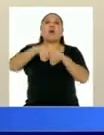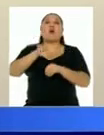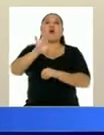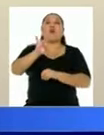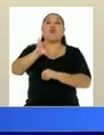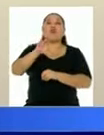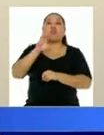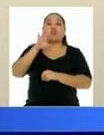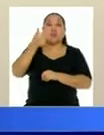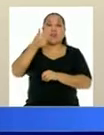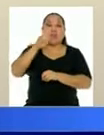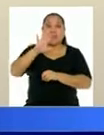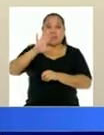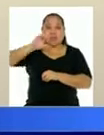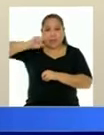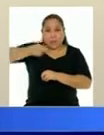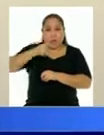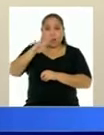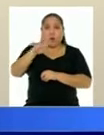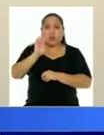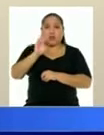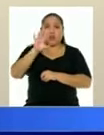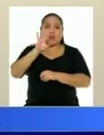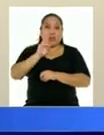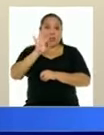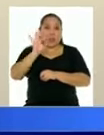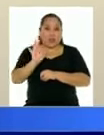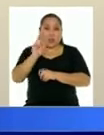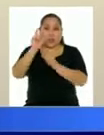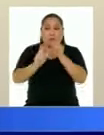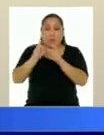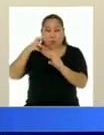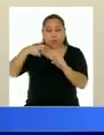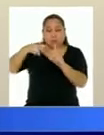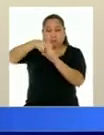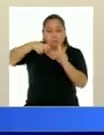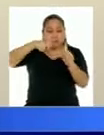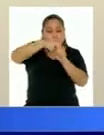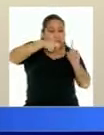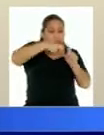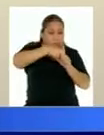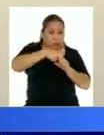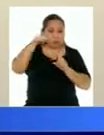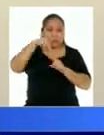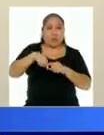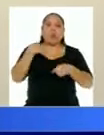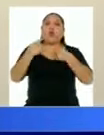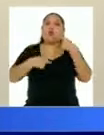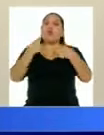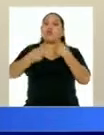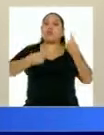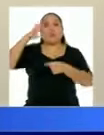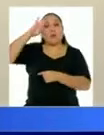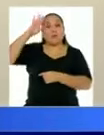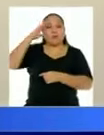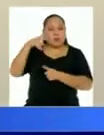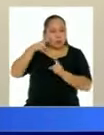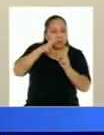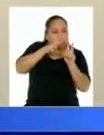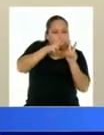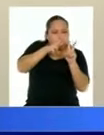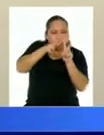ochocientos quince mil cuatrocientos setenta y nueve personas a nivel nacional en el marco de operativos que a diario realiza la Policía Nacional.